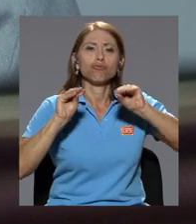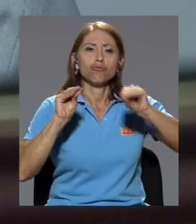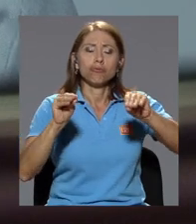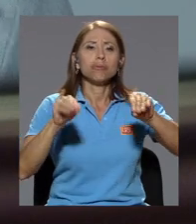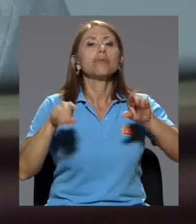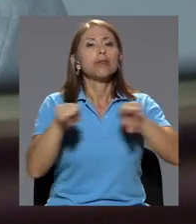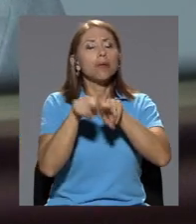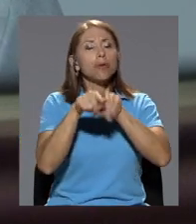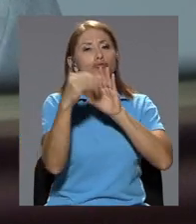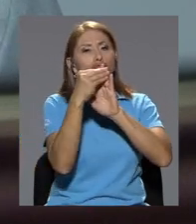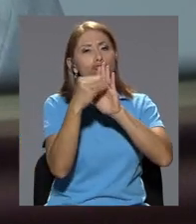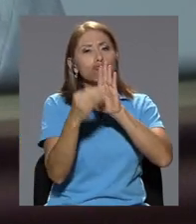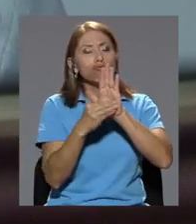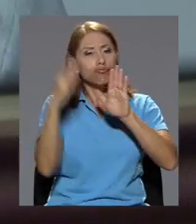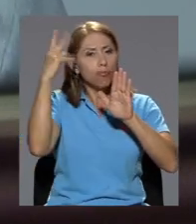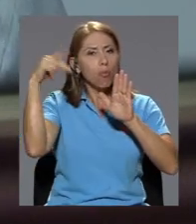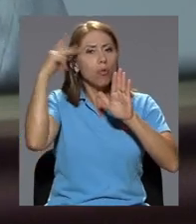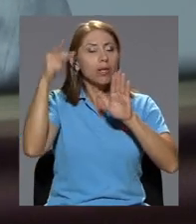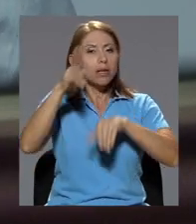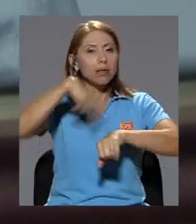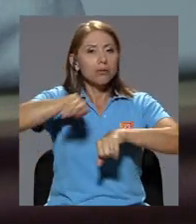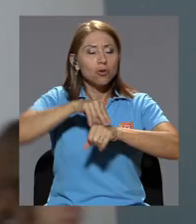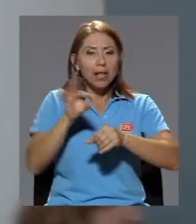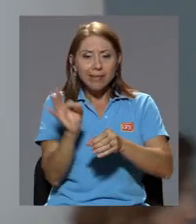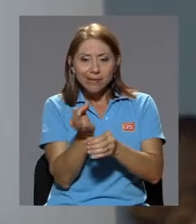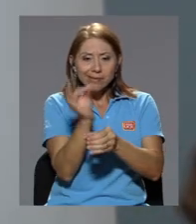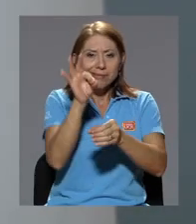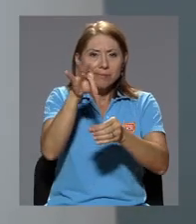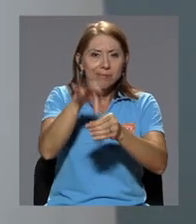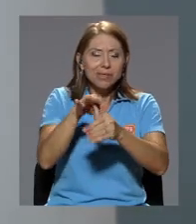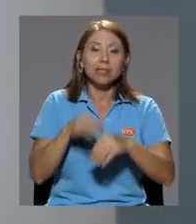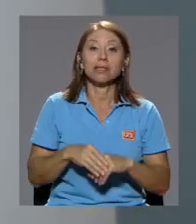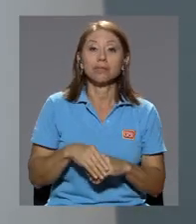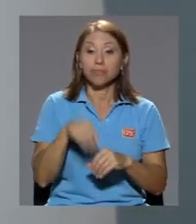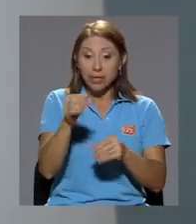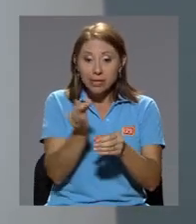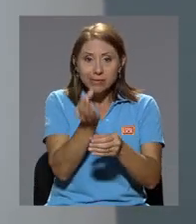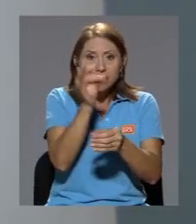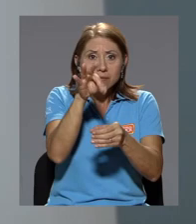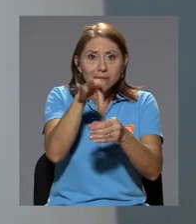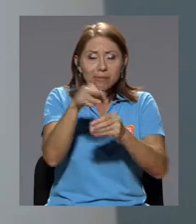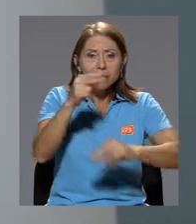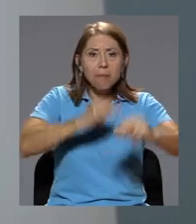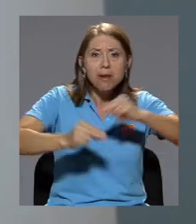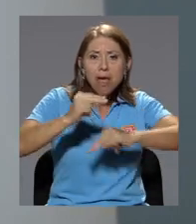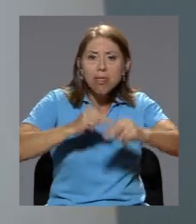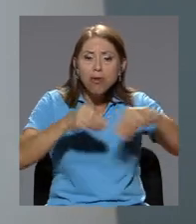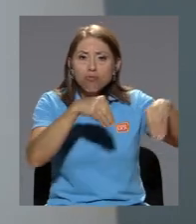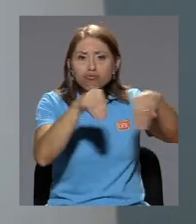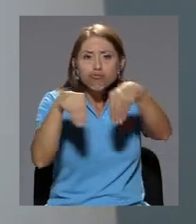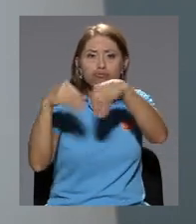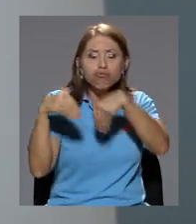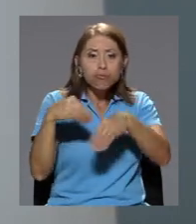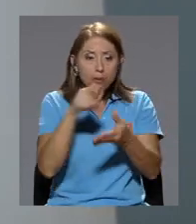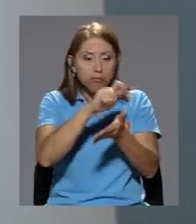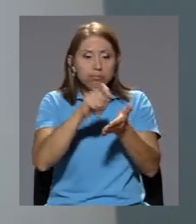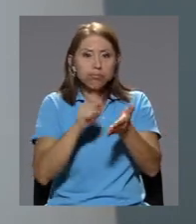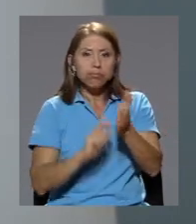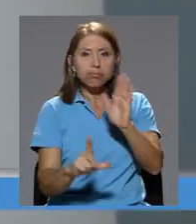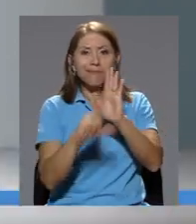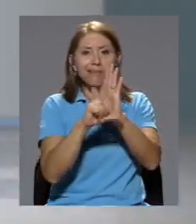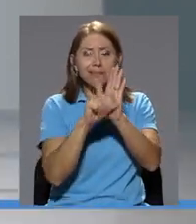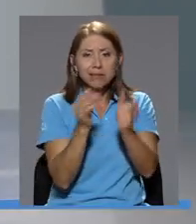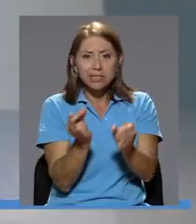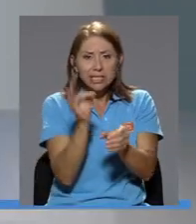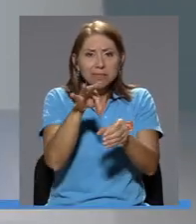de la Política Nacional de Semillas. Lo que es mercadeo de semillas, lo que es legislación de semillas, y también